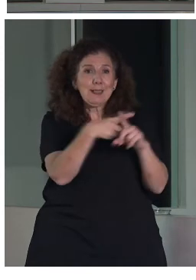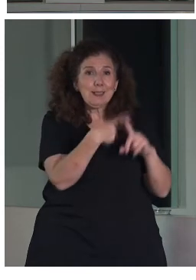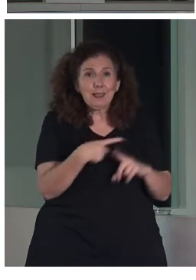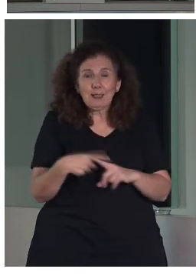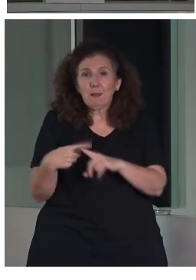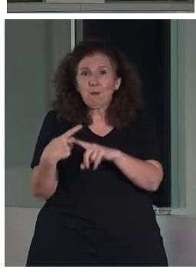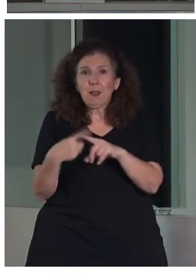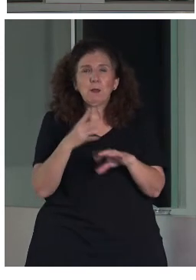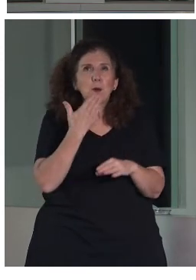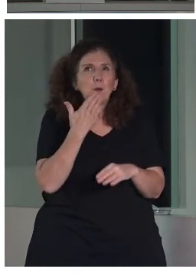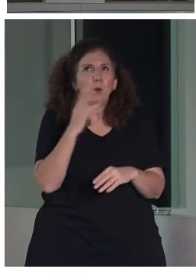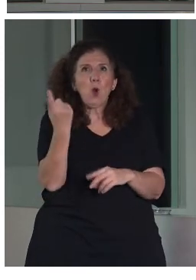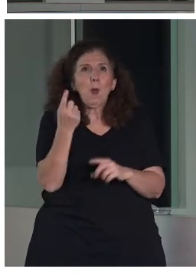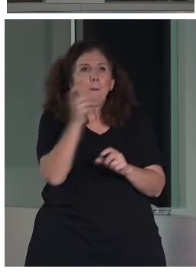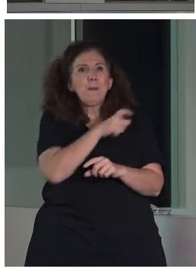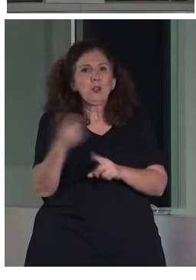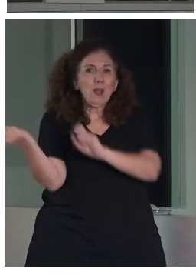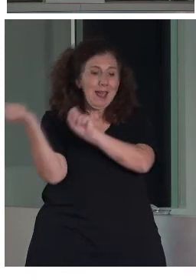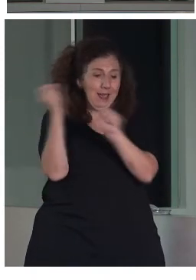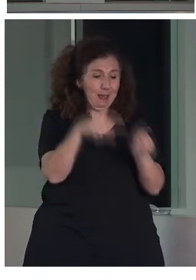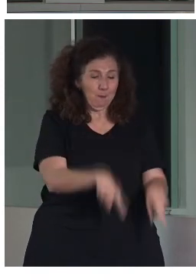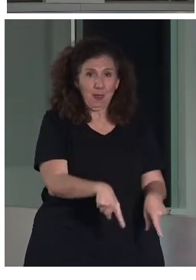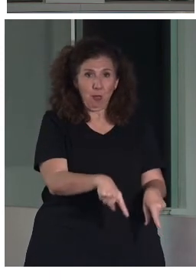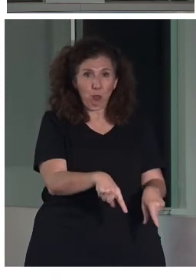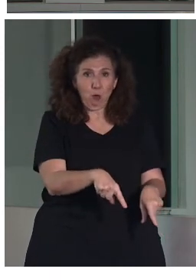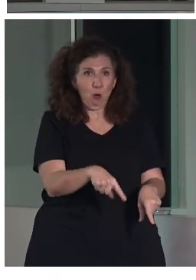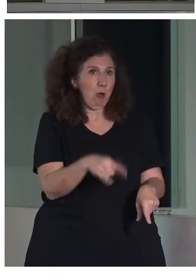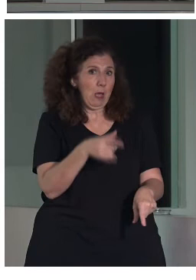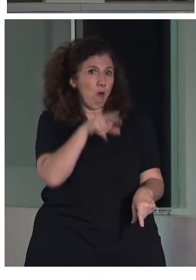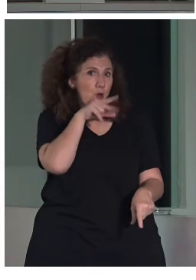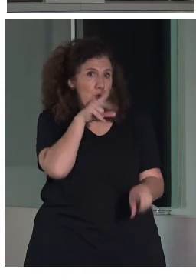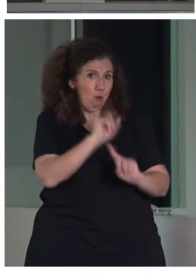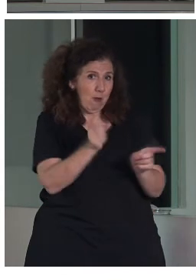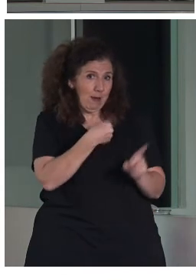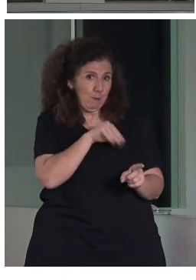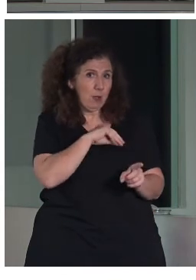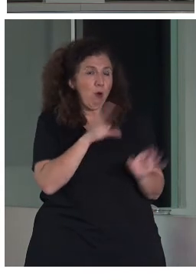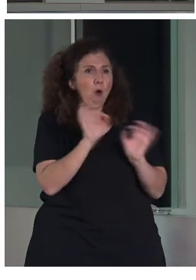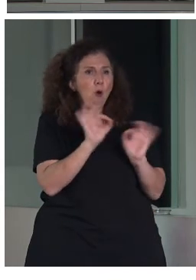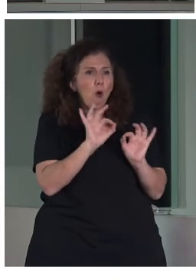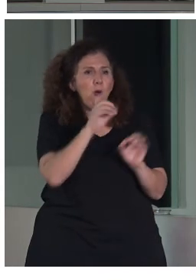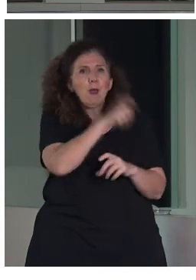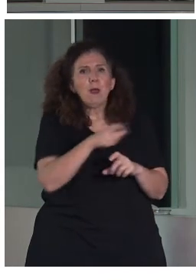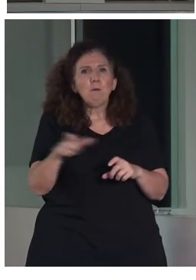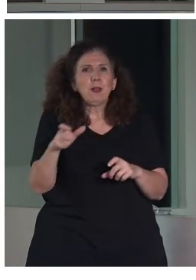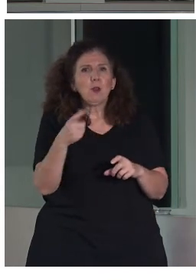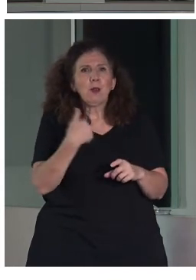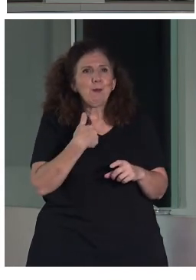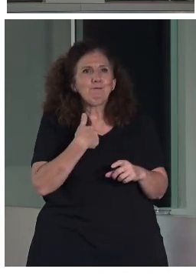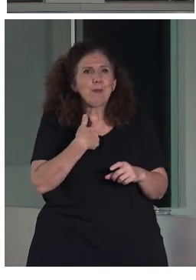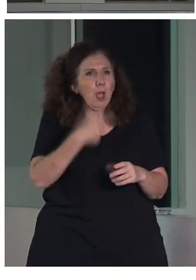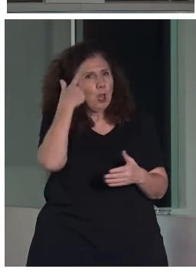comprensión, como inmigración reciente, que no es hispanohablante, o de analfabetismo funcional. Pensemos en las bolsas de